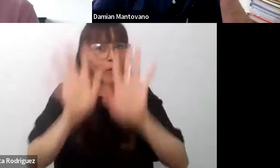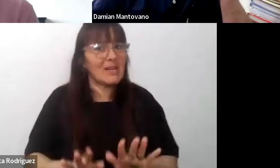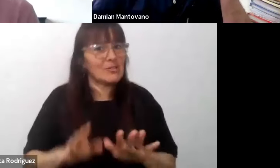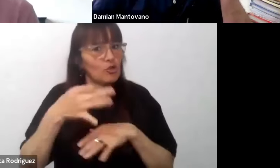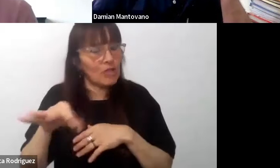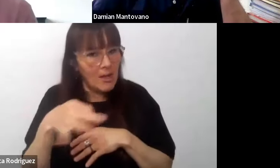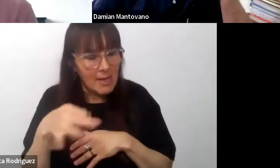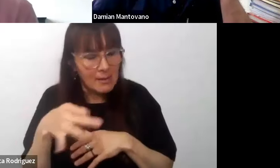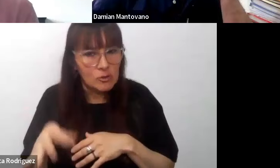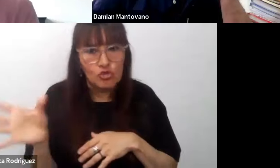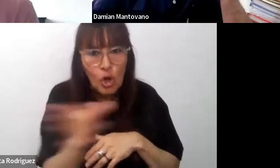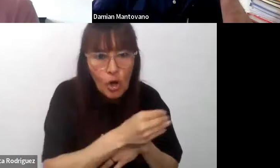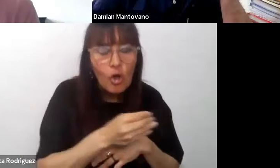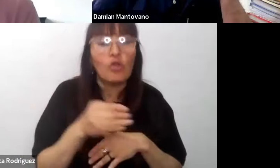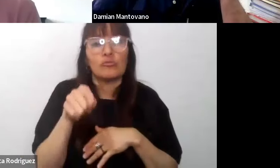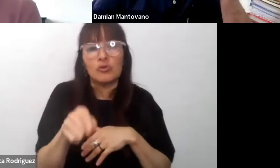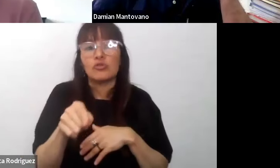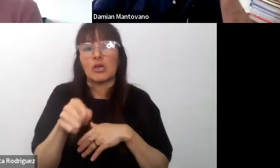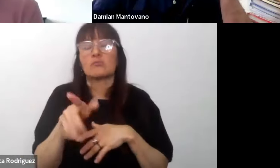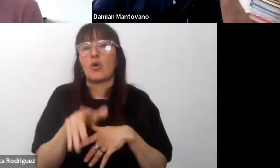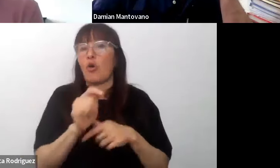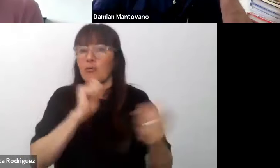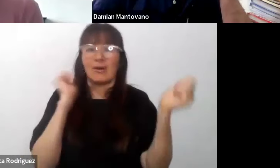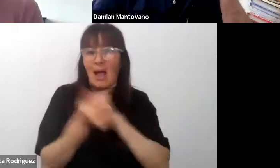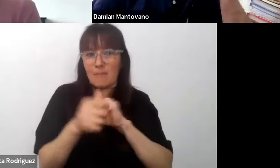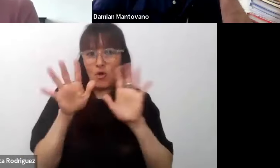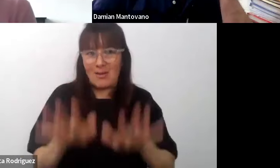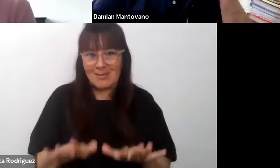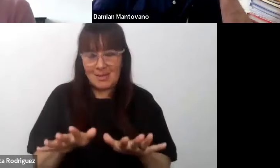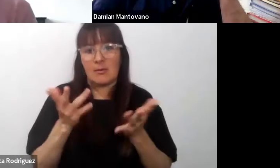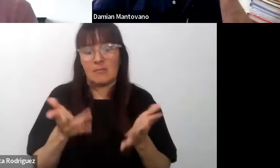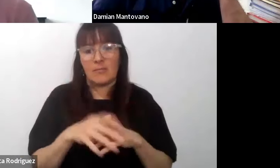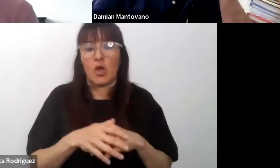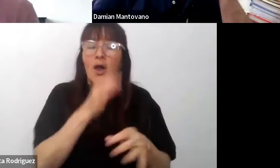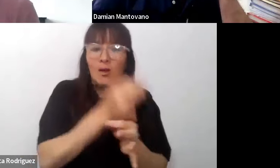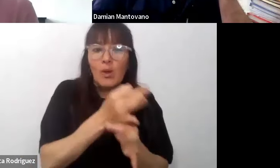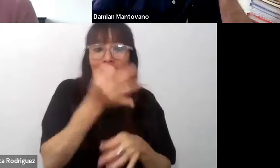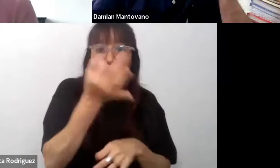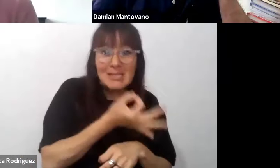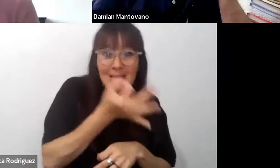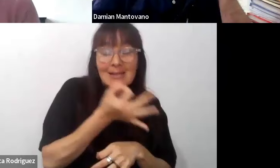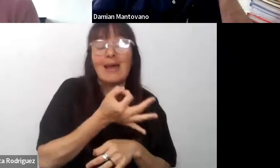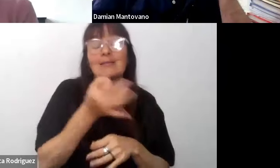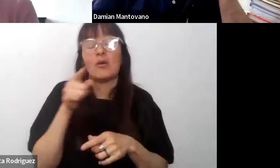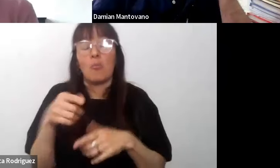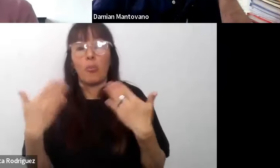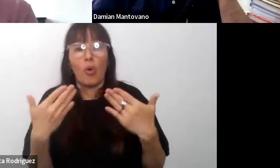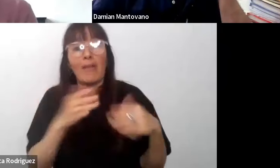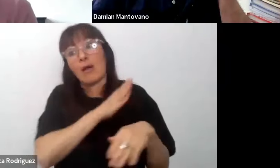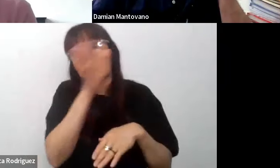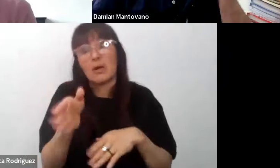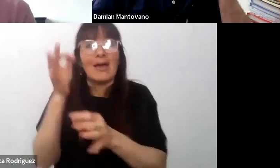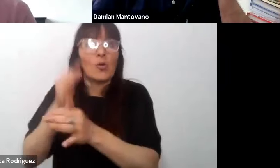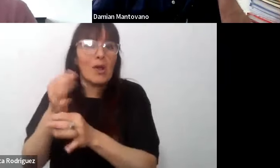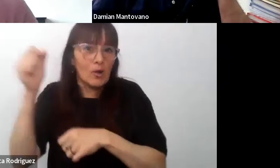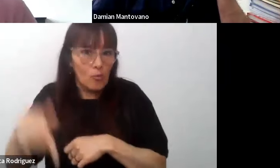a ir hacia hacia este tipo de transferencia de establecimientos especializados hacia las escuelas ordinarias